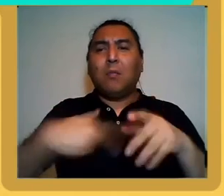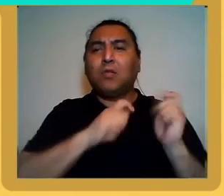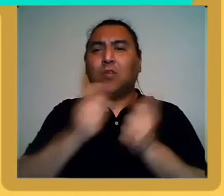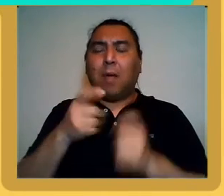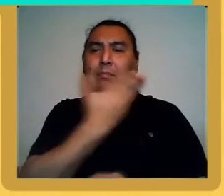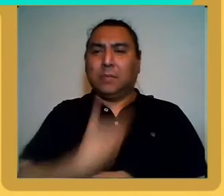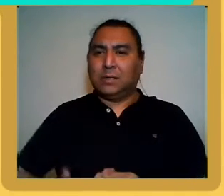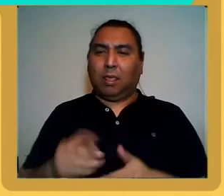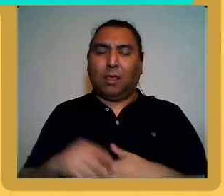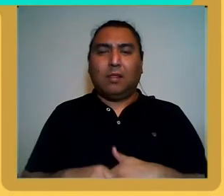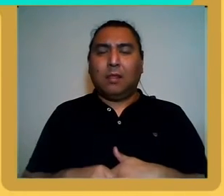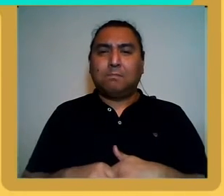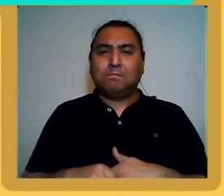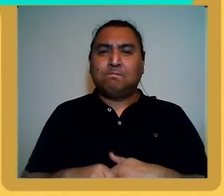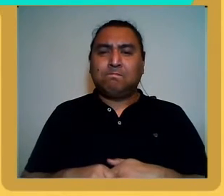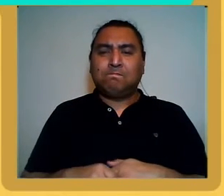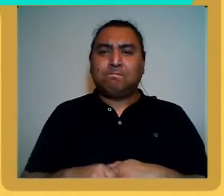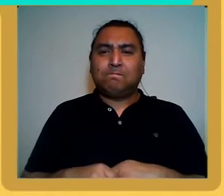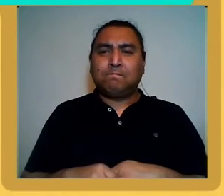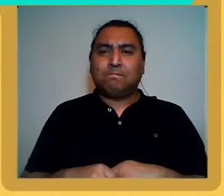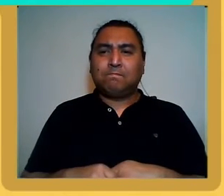estaba la empresa?